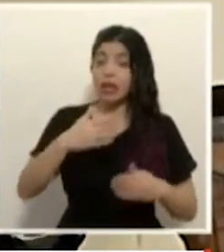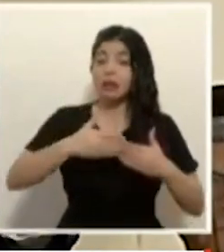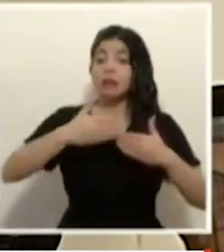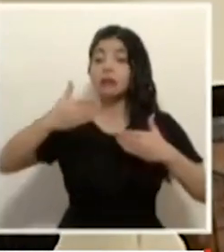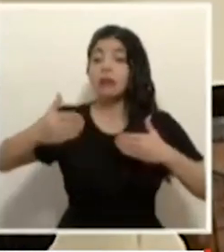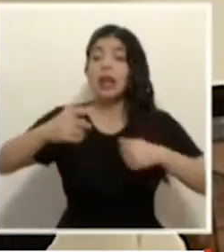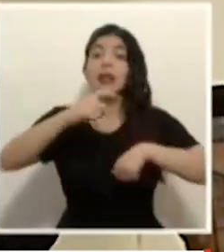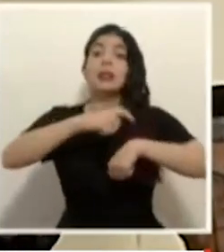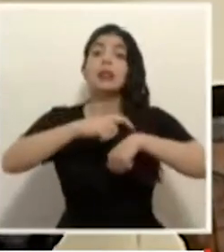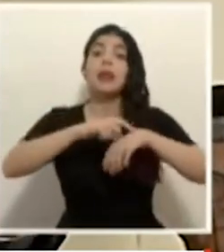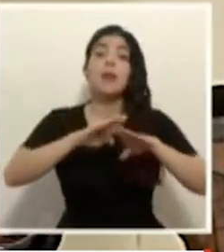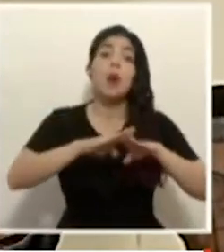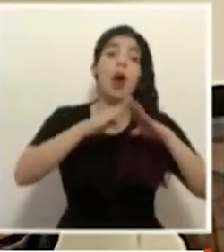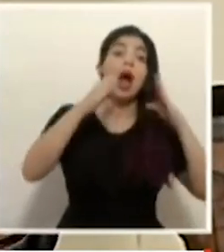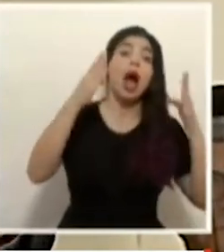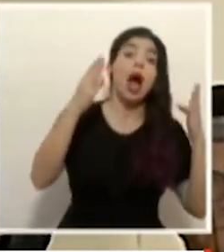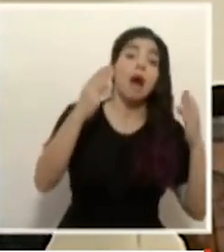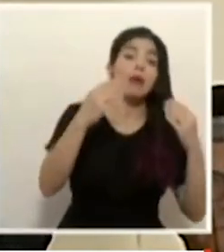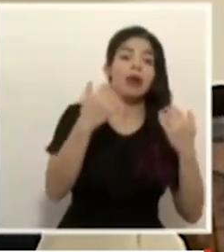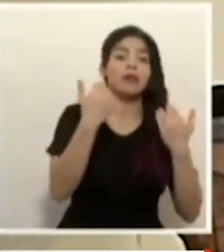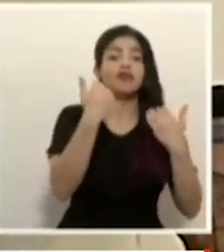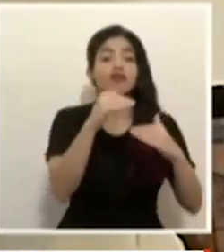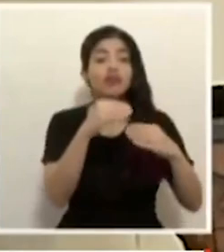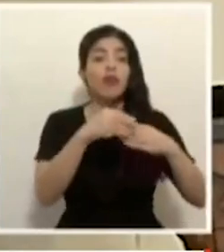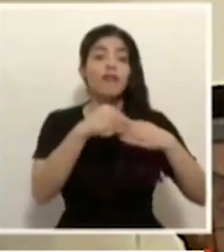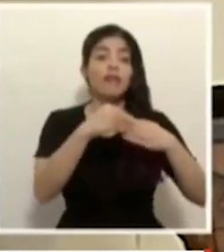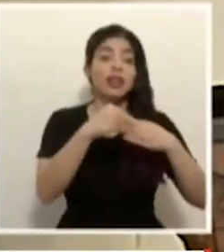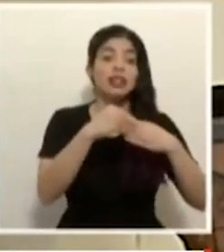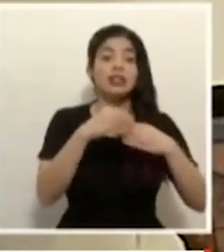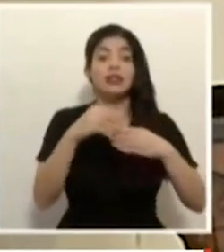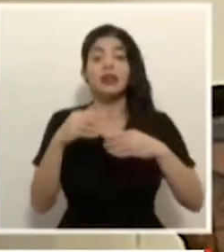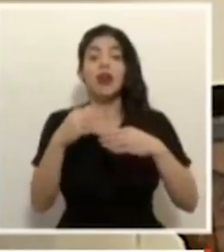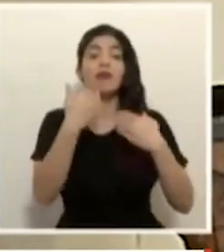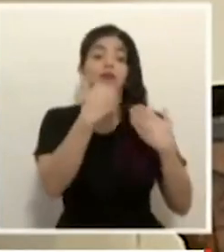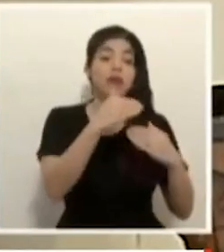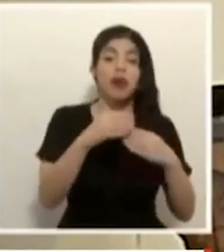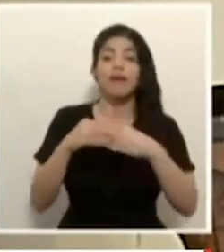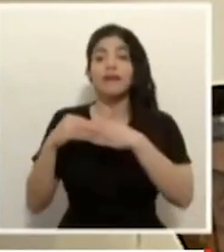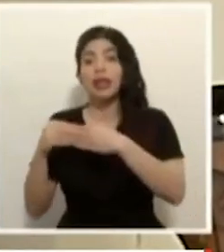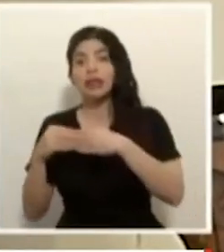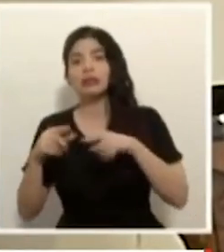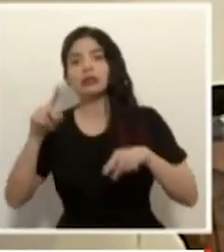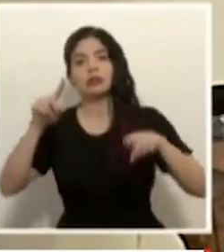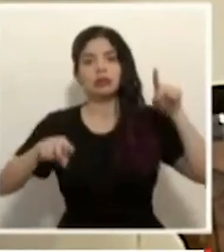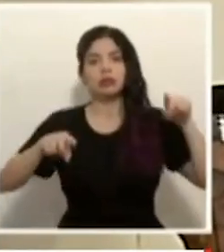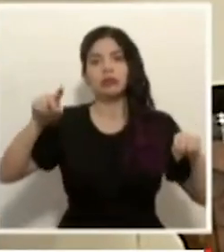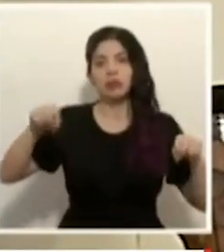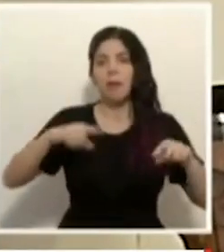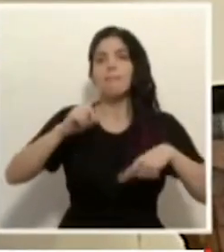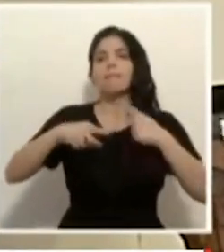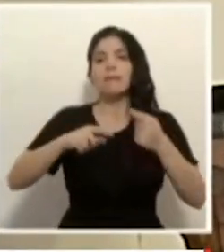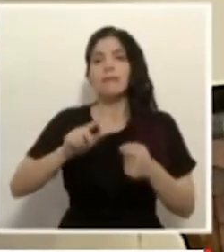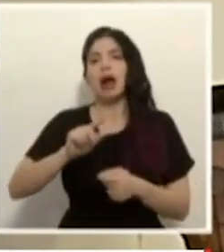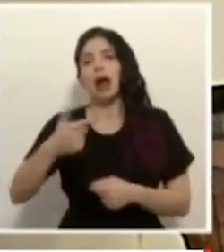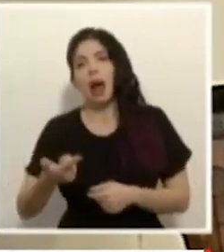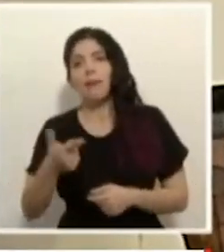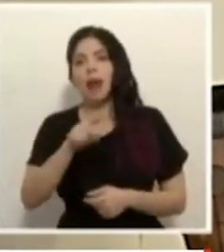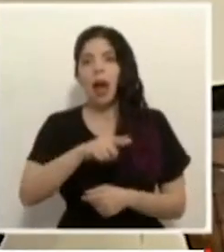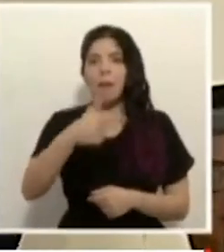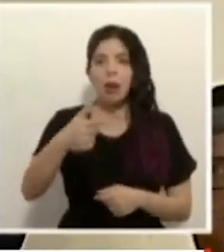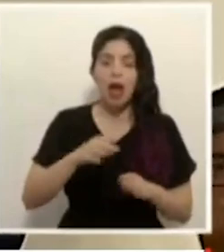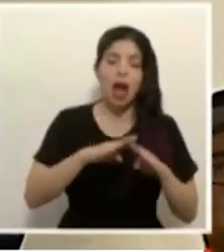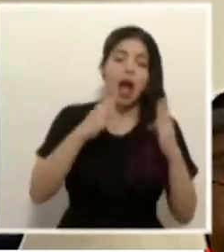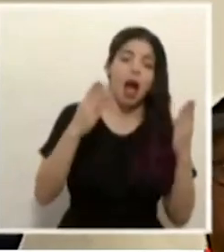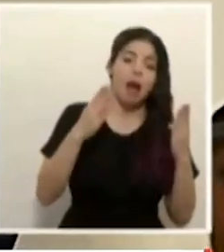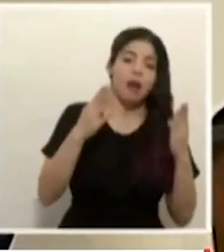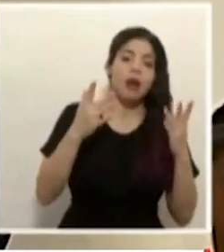o de menor restricción se tendrán que alternar con periodos de mayor restricción. Esa va a ser